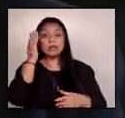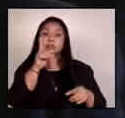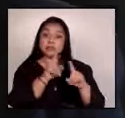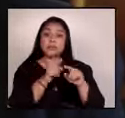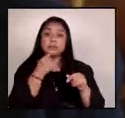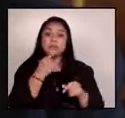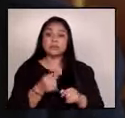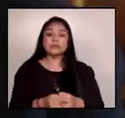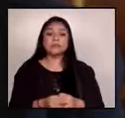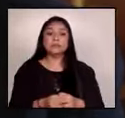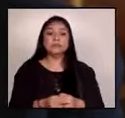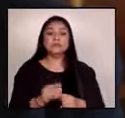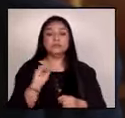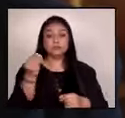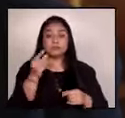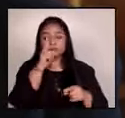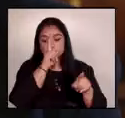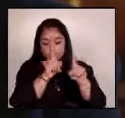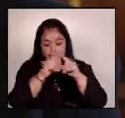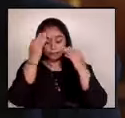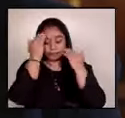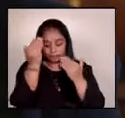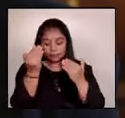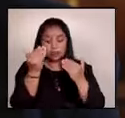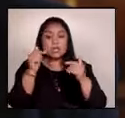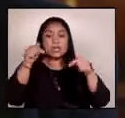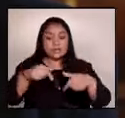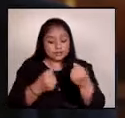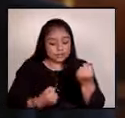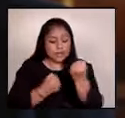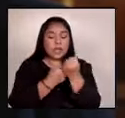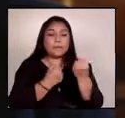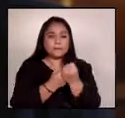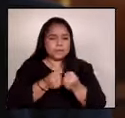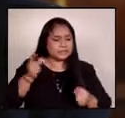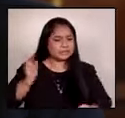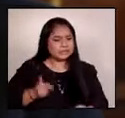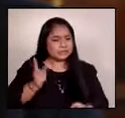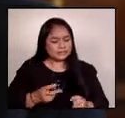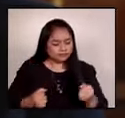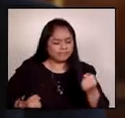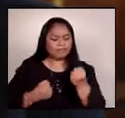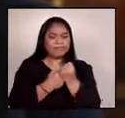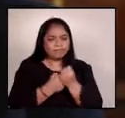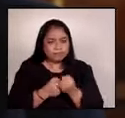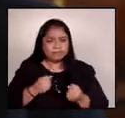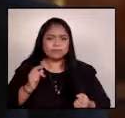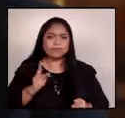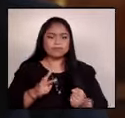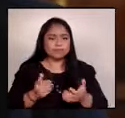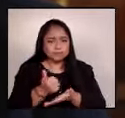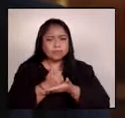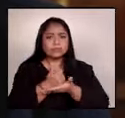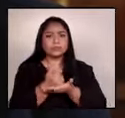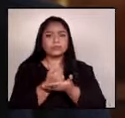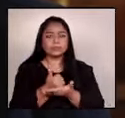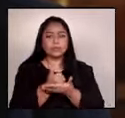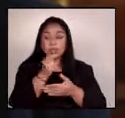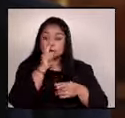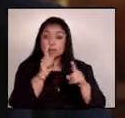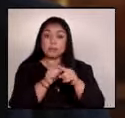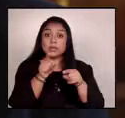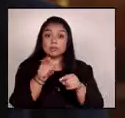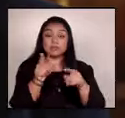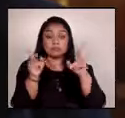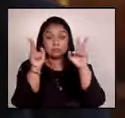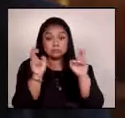Reconocemos y agradecemos este apoyo constante y solidario y sobre esta base